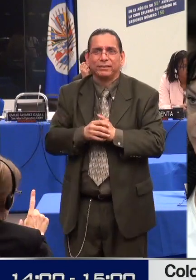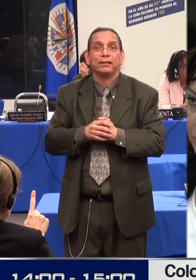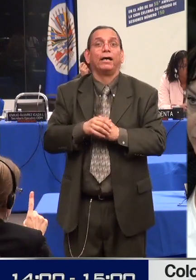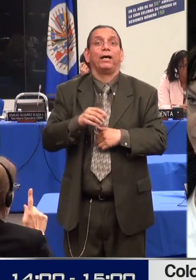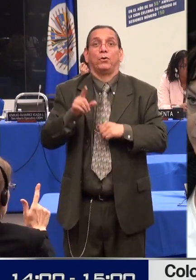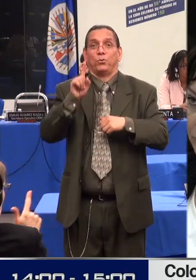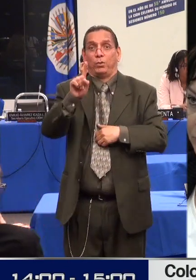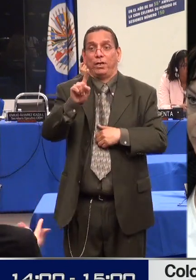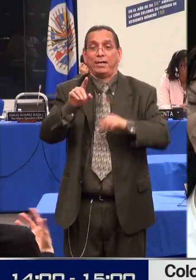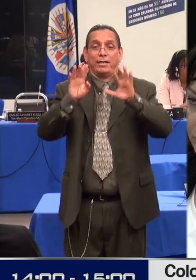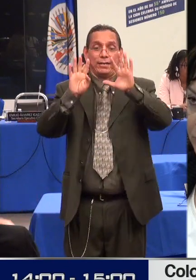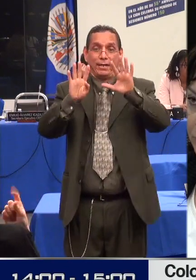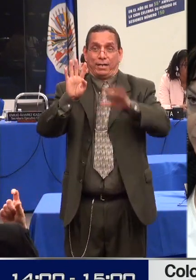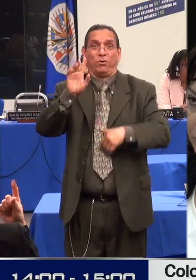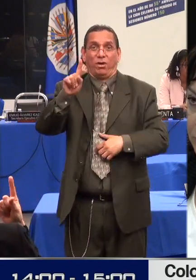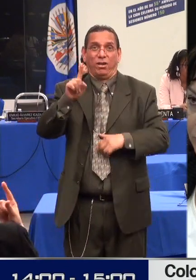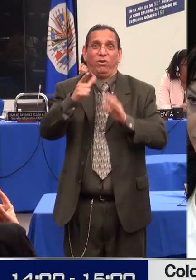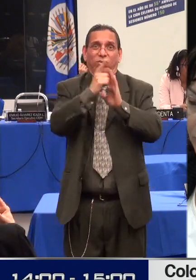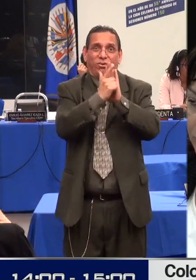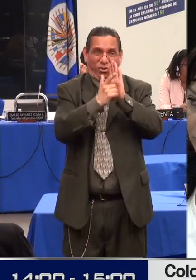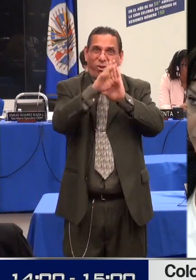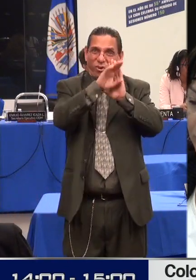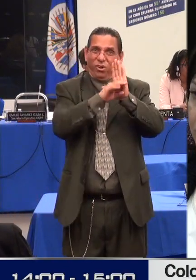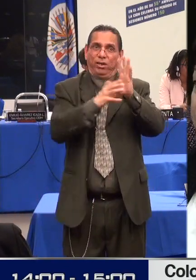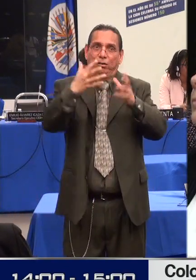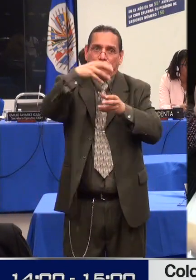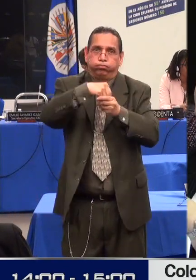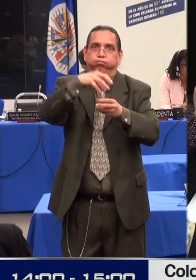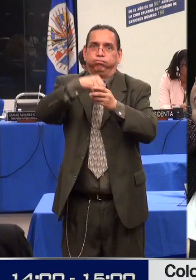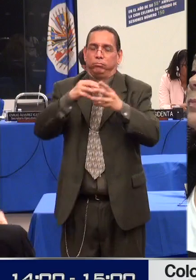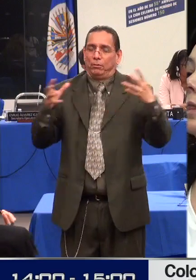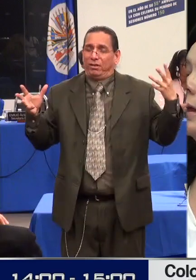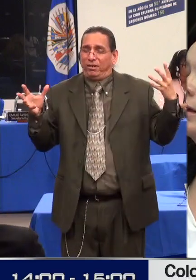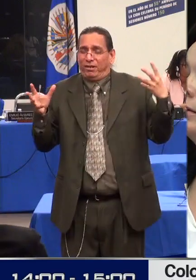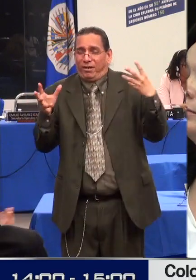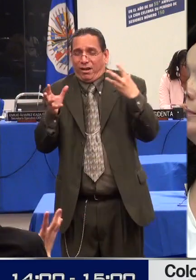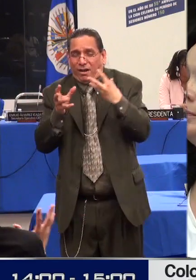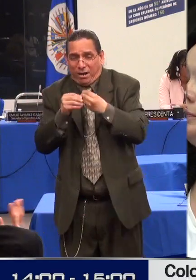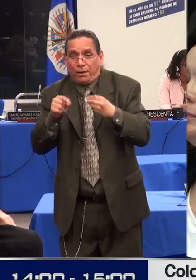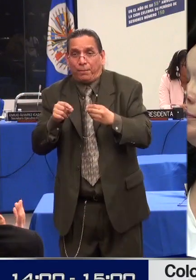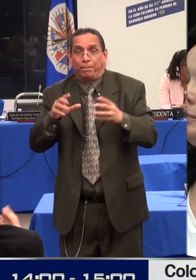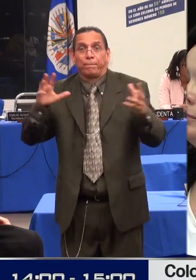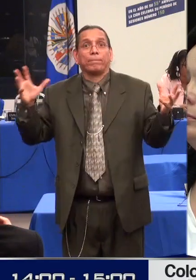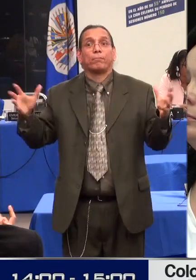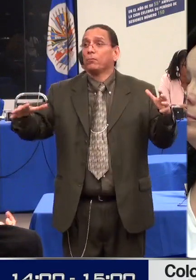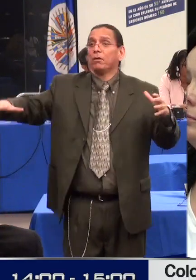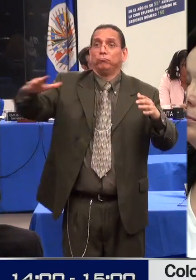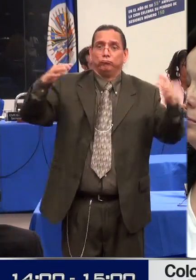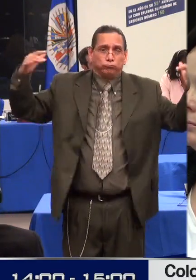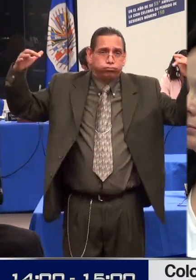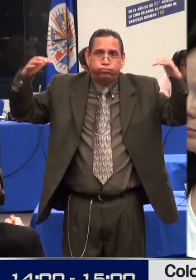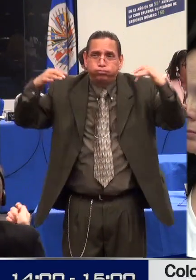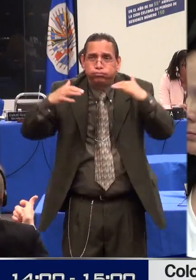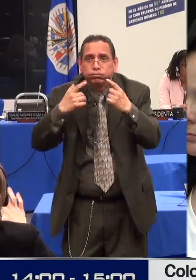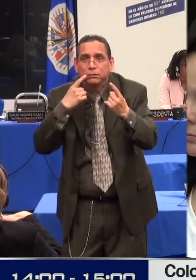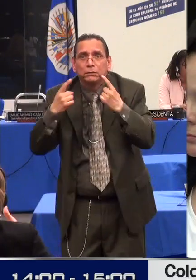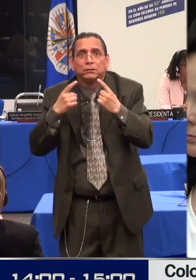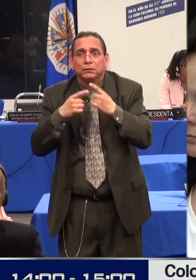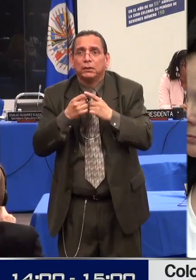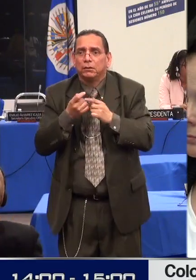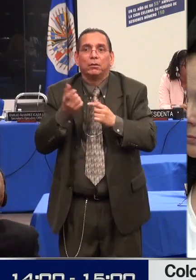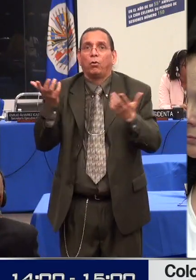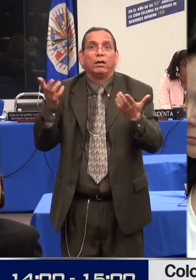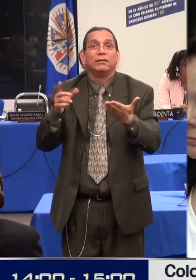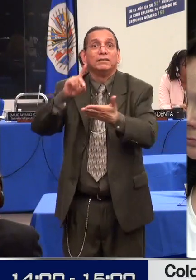Todas las Formas de Discriminación contra las Personas con Discapacidad, se expresó que la declaratoria de interdicción en caso de ser necesaria y